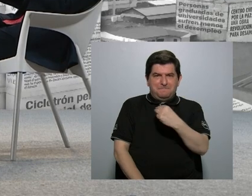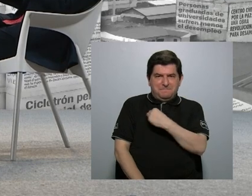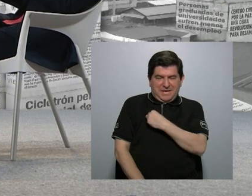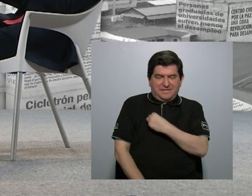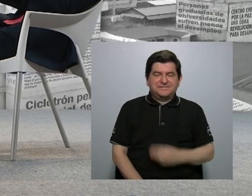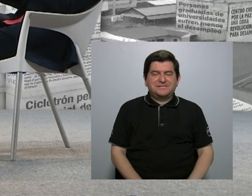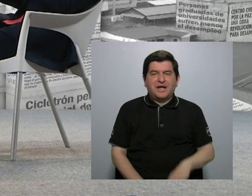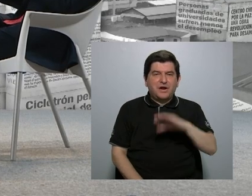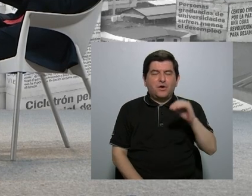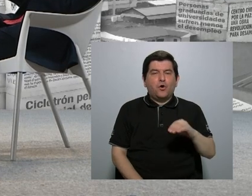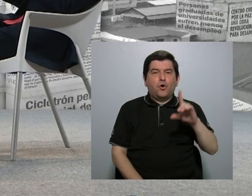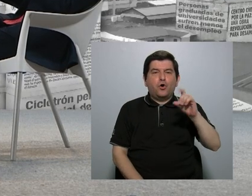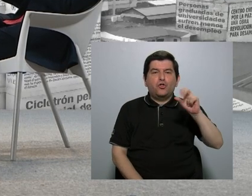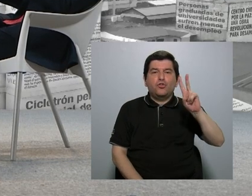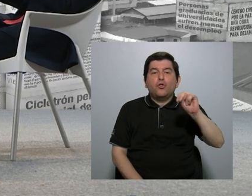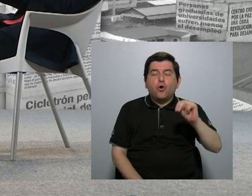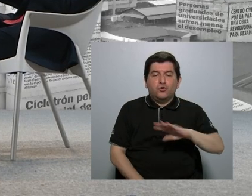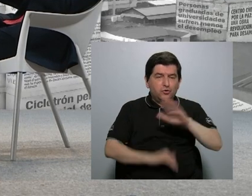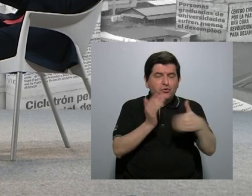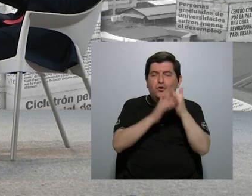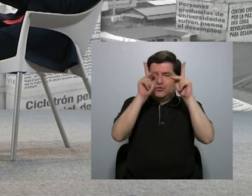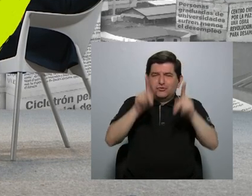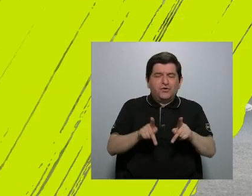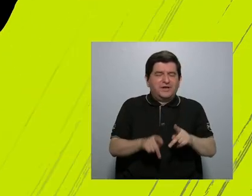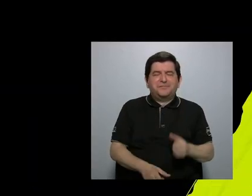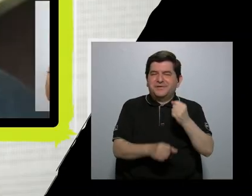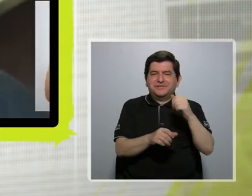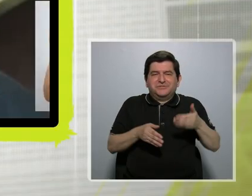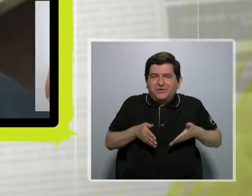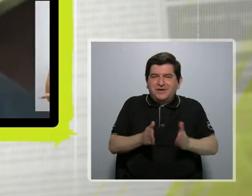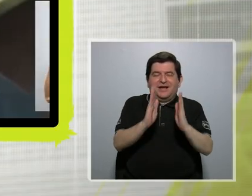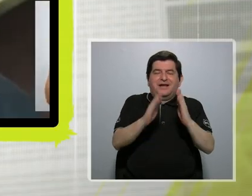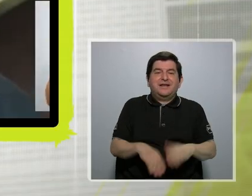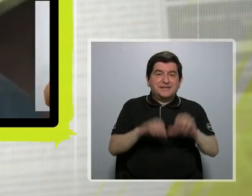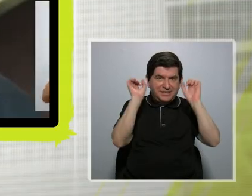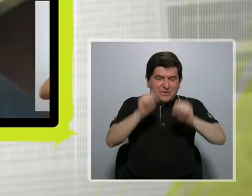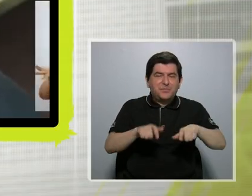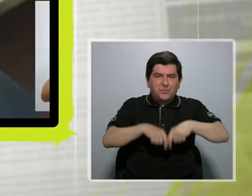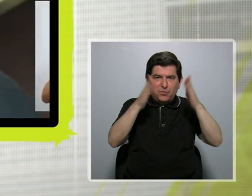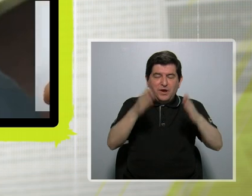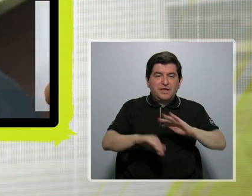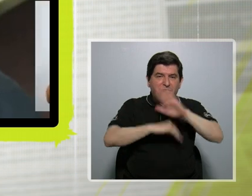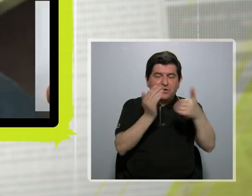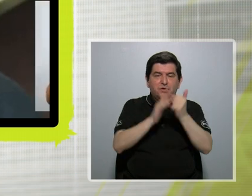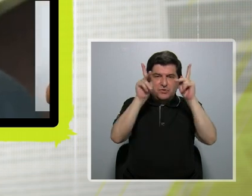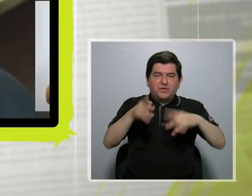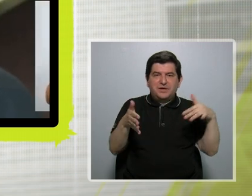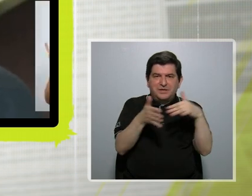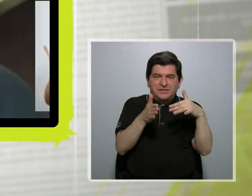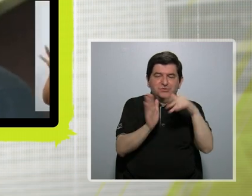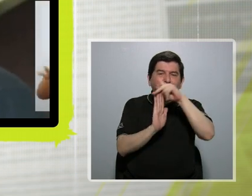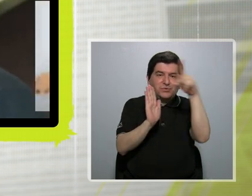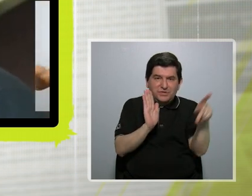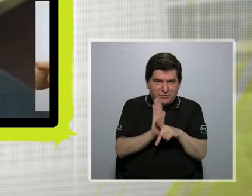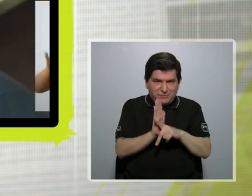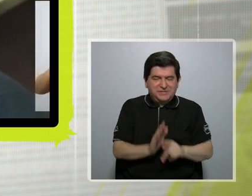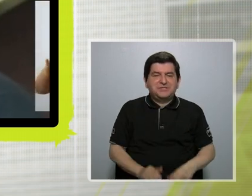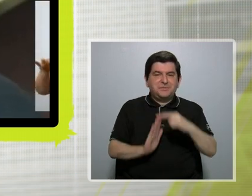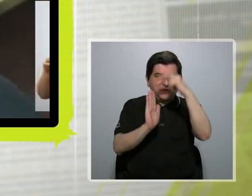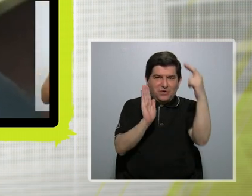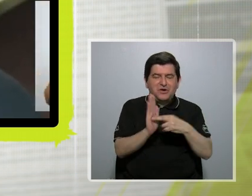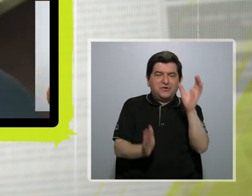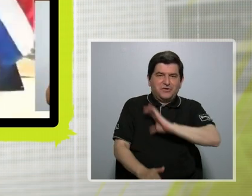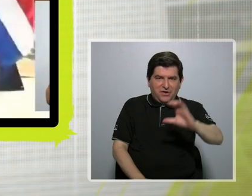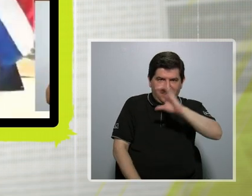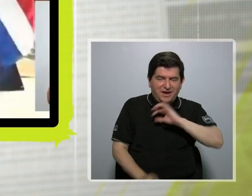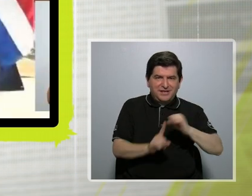don ser periodista. No todo el mundo nace para periodista, pero no todo el mundo va a la universidad a estudiar esos principios y esas reglas de